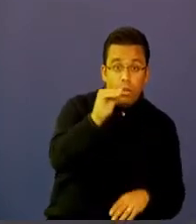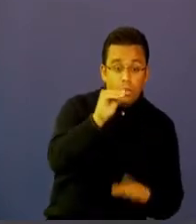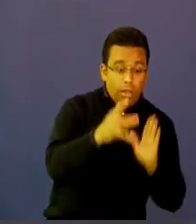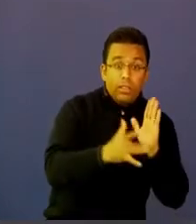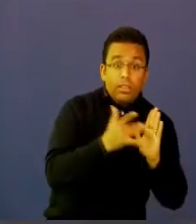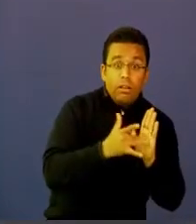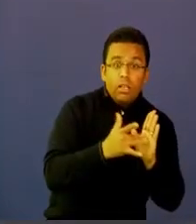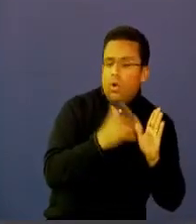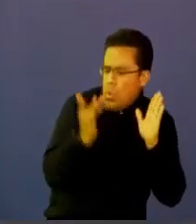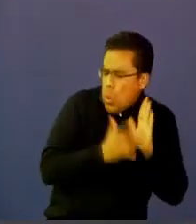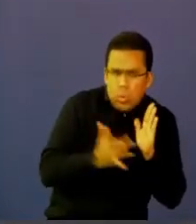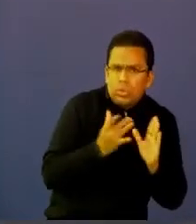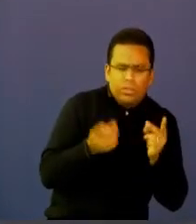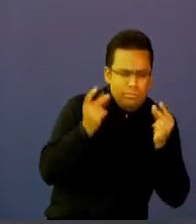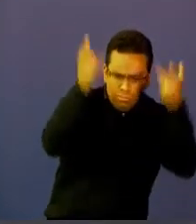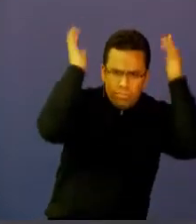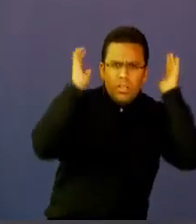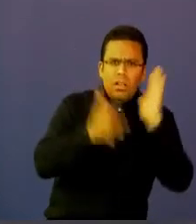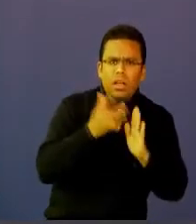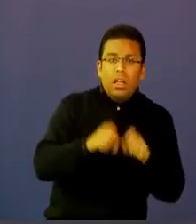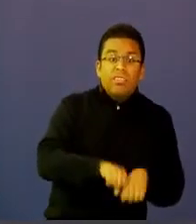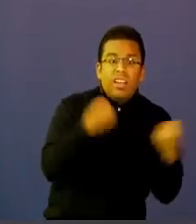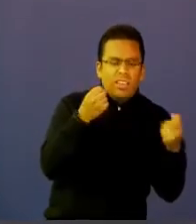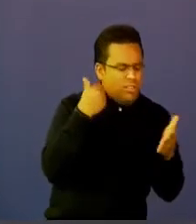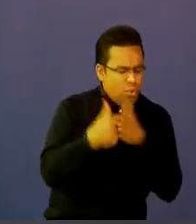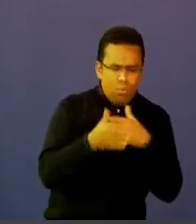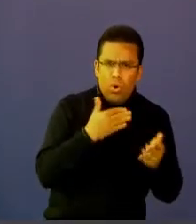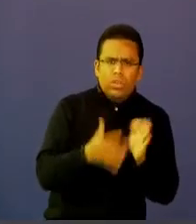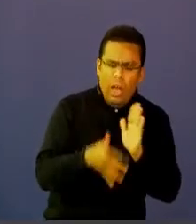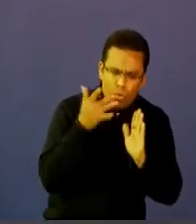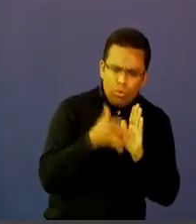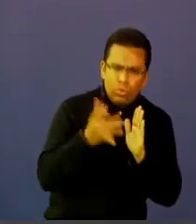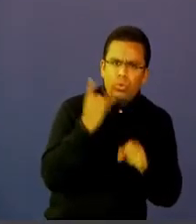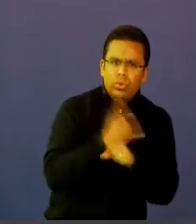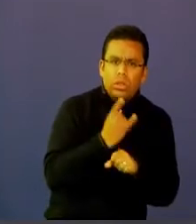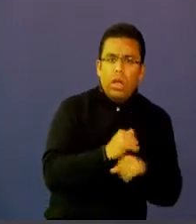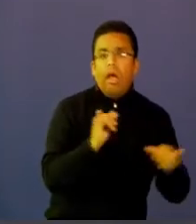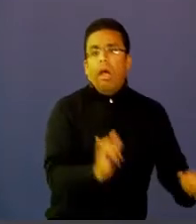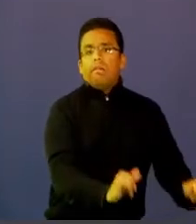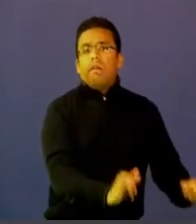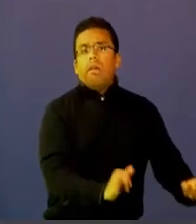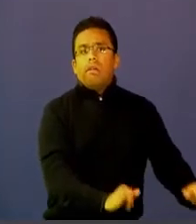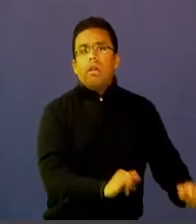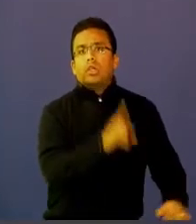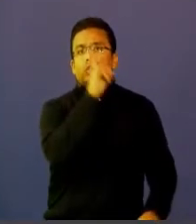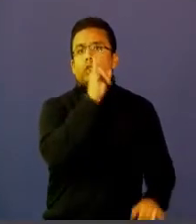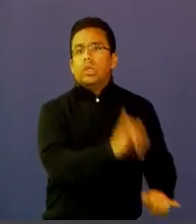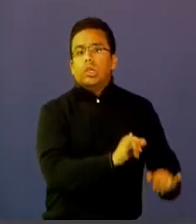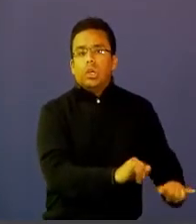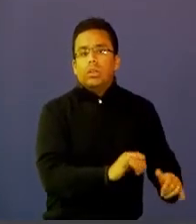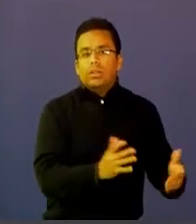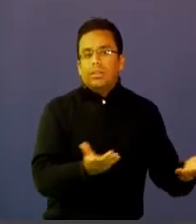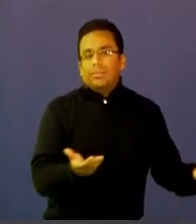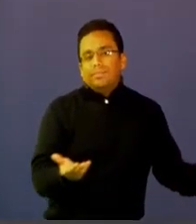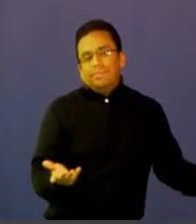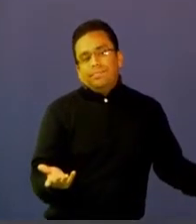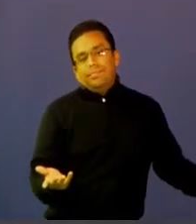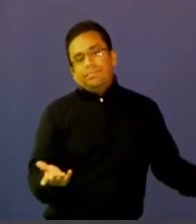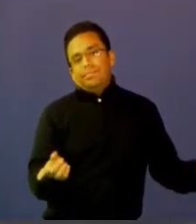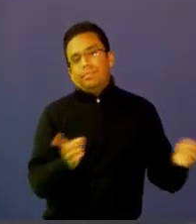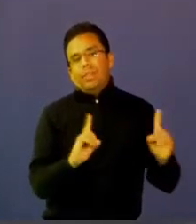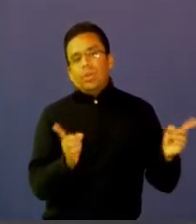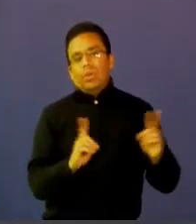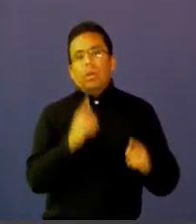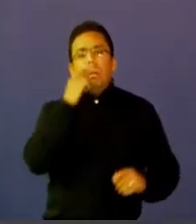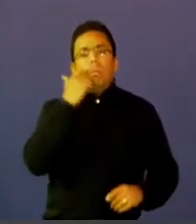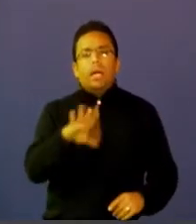usarla así se dañe la tableta no es para tenerla guardada porque si no viene computadoras para educar como si fuera un